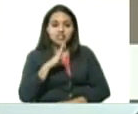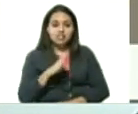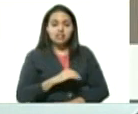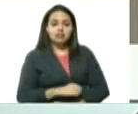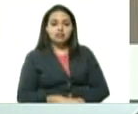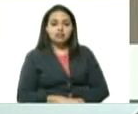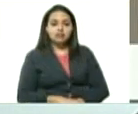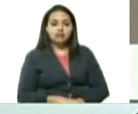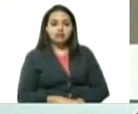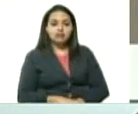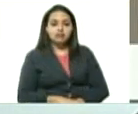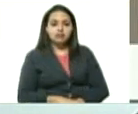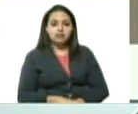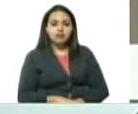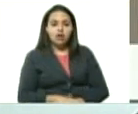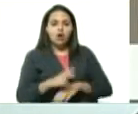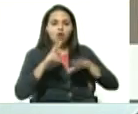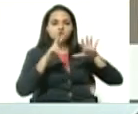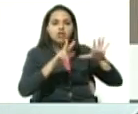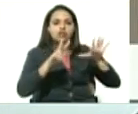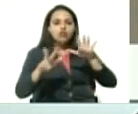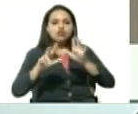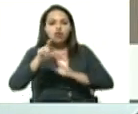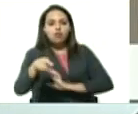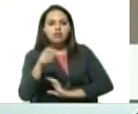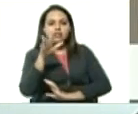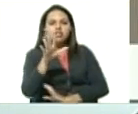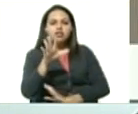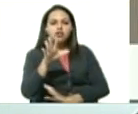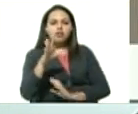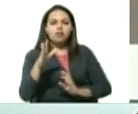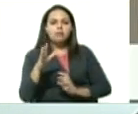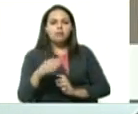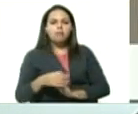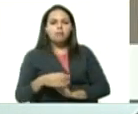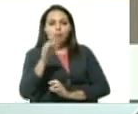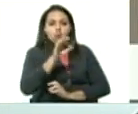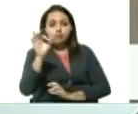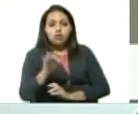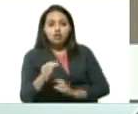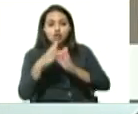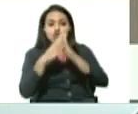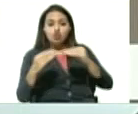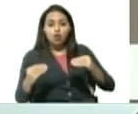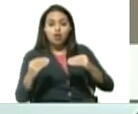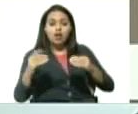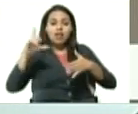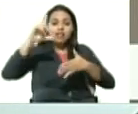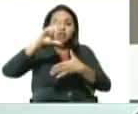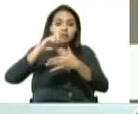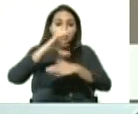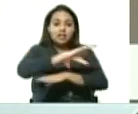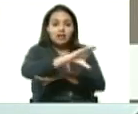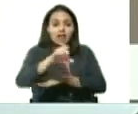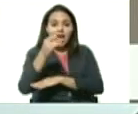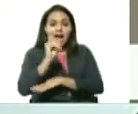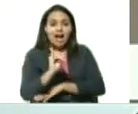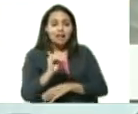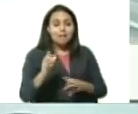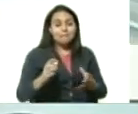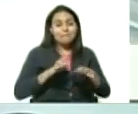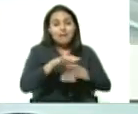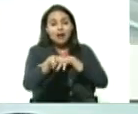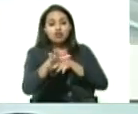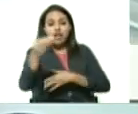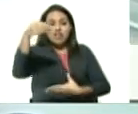el 88.5% de todos los casos de latinoamérica y el caribe están distribuidos principalmente en